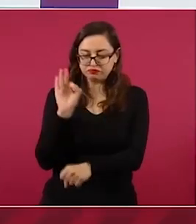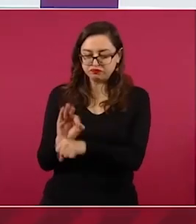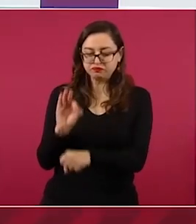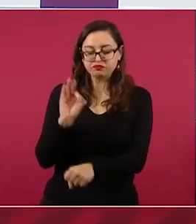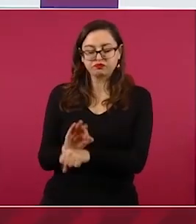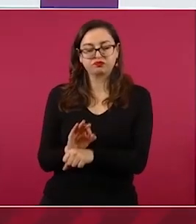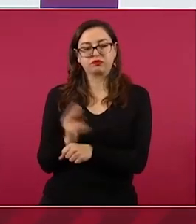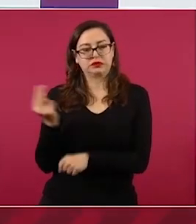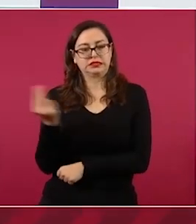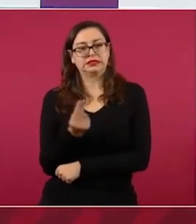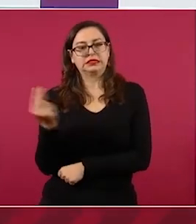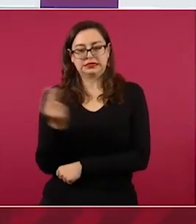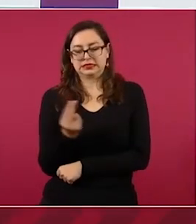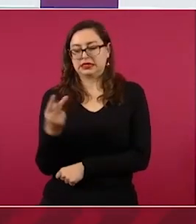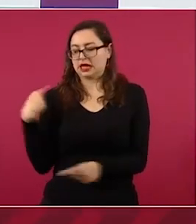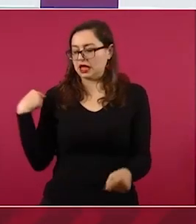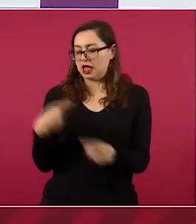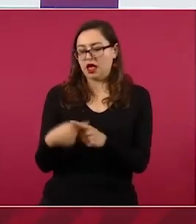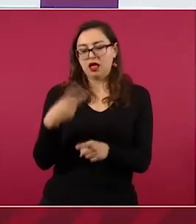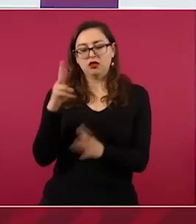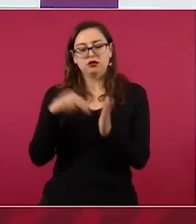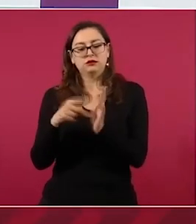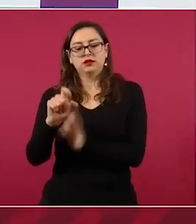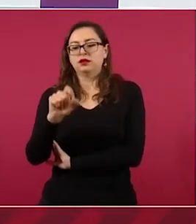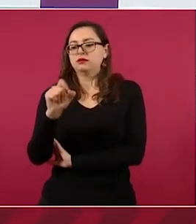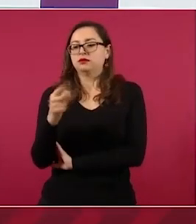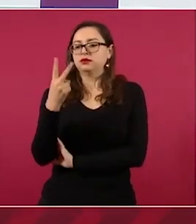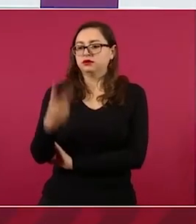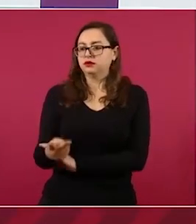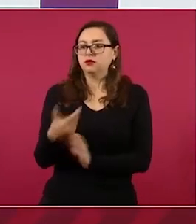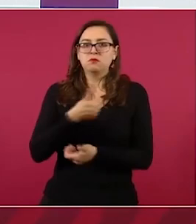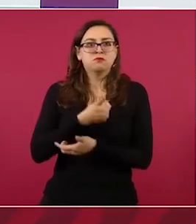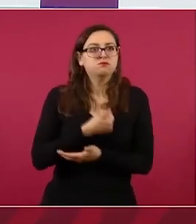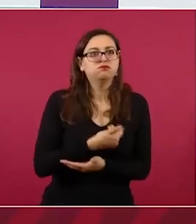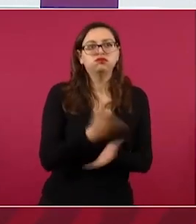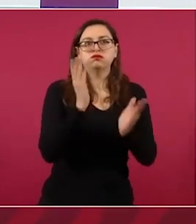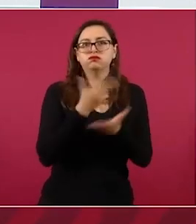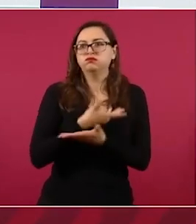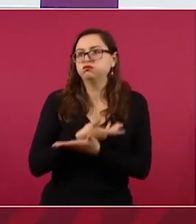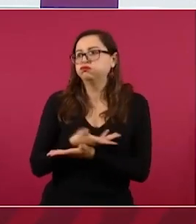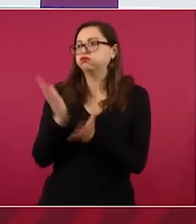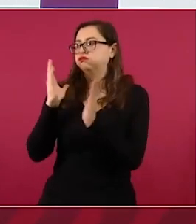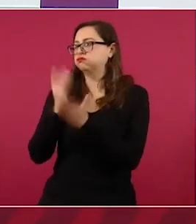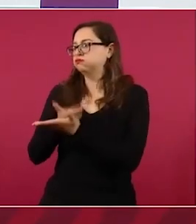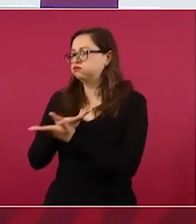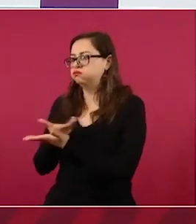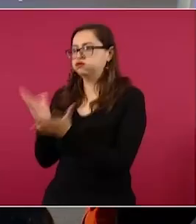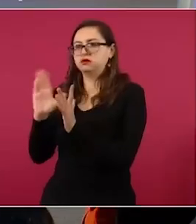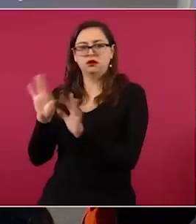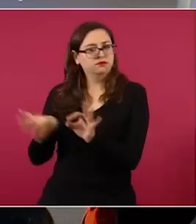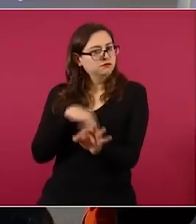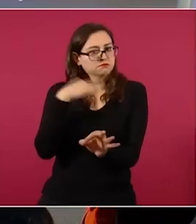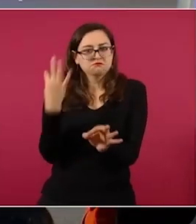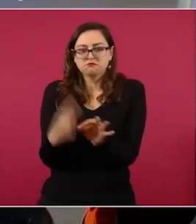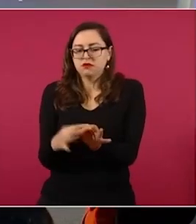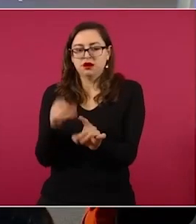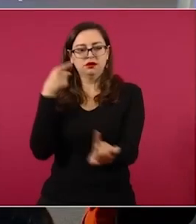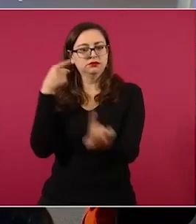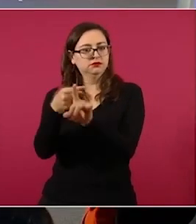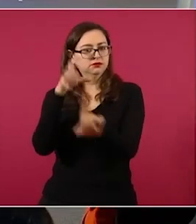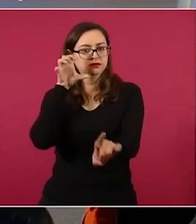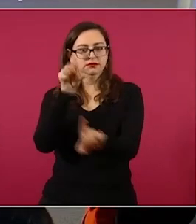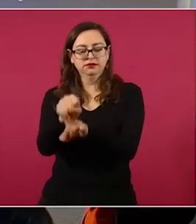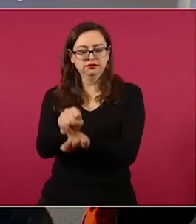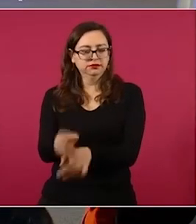ya llegamos a nuestras metas, entregar